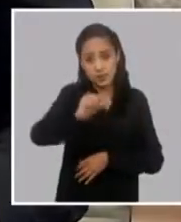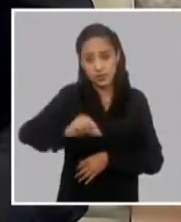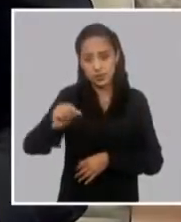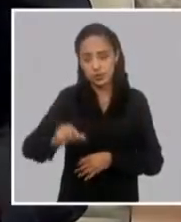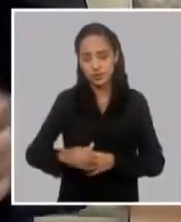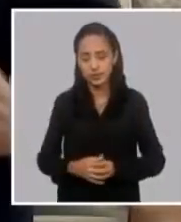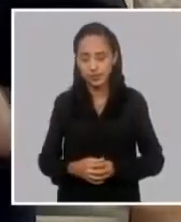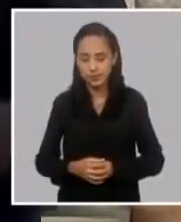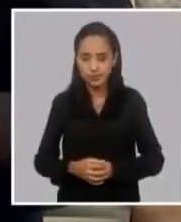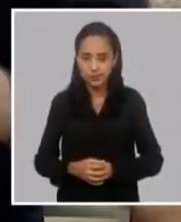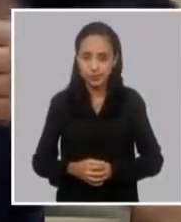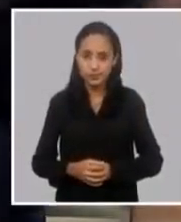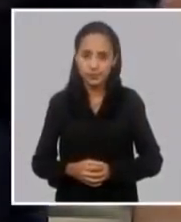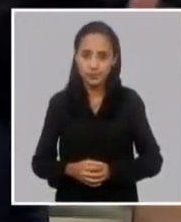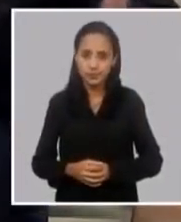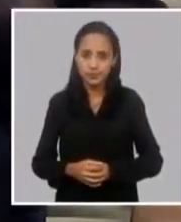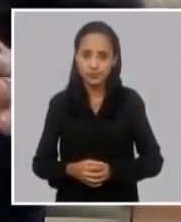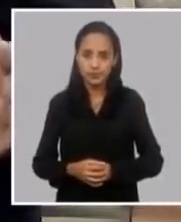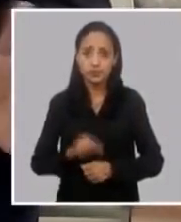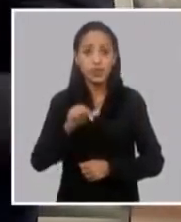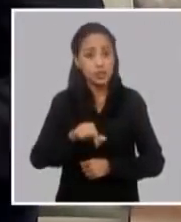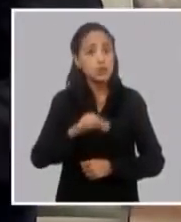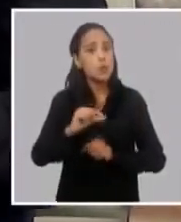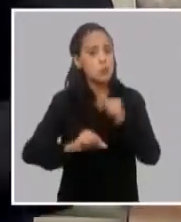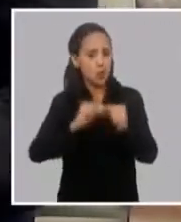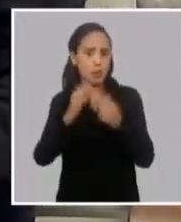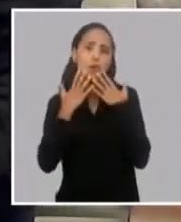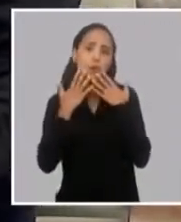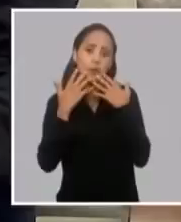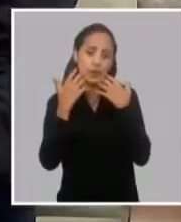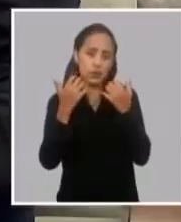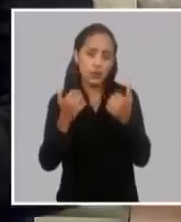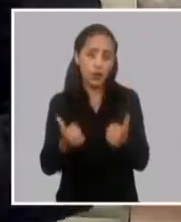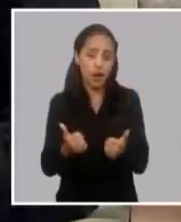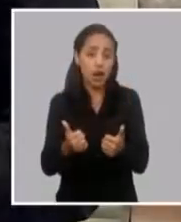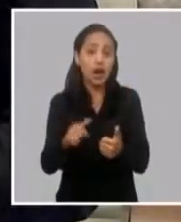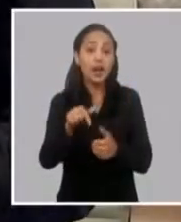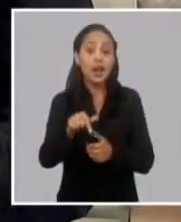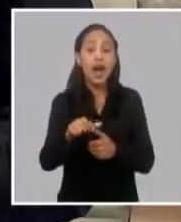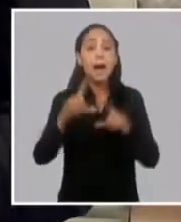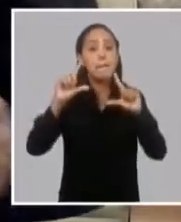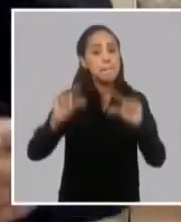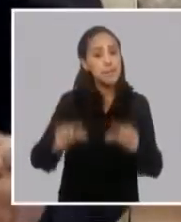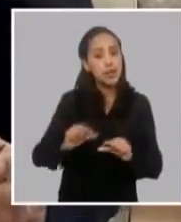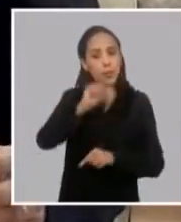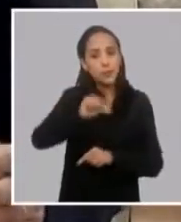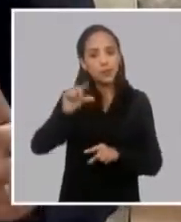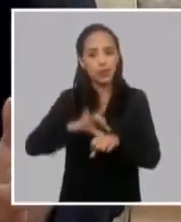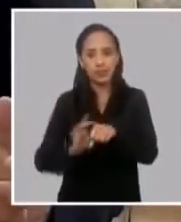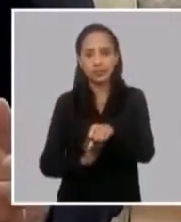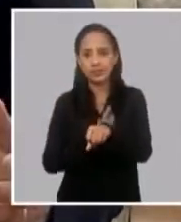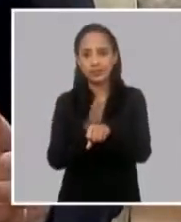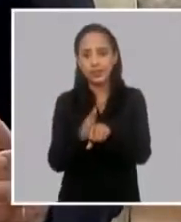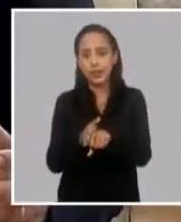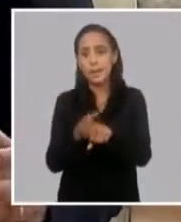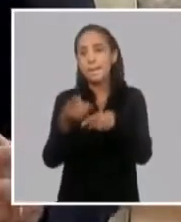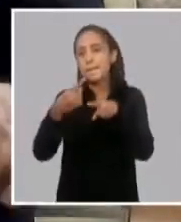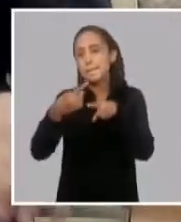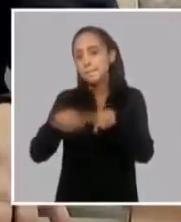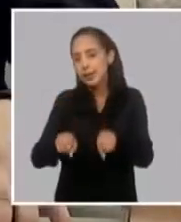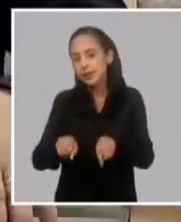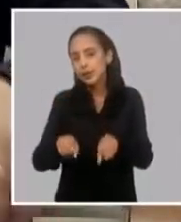este asunto es un asunto que irá mejorando también en la medida que vaya avanzando el enfrentamiento a la COVID, pero que lo que se